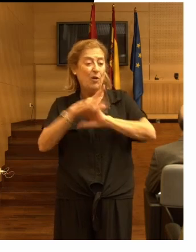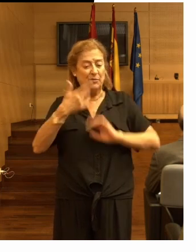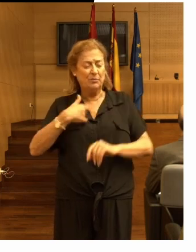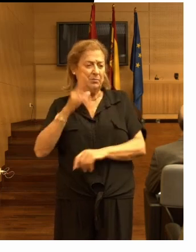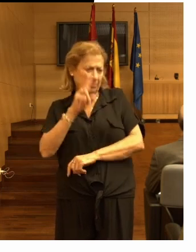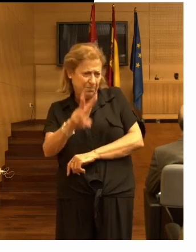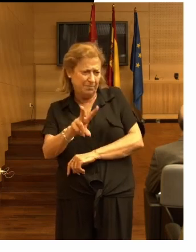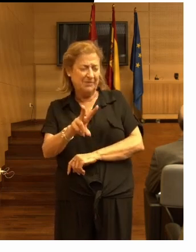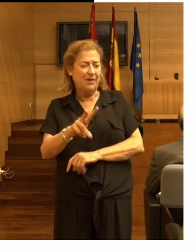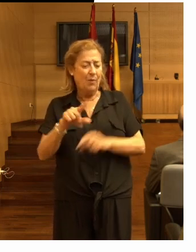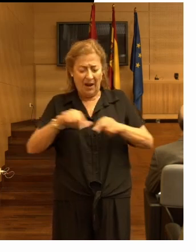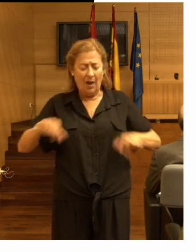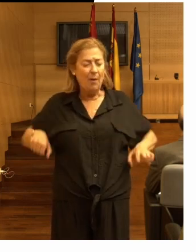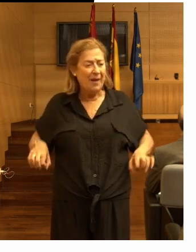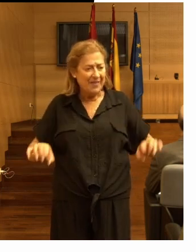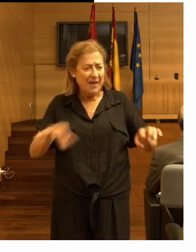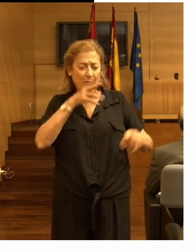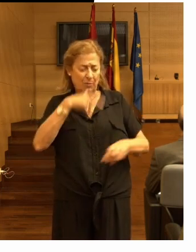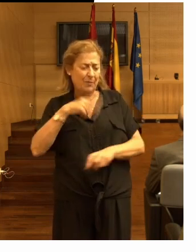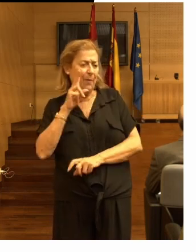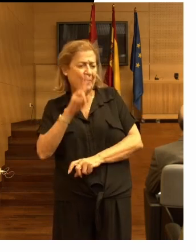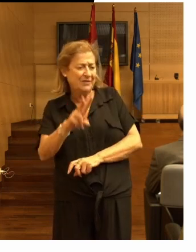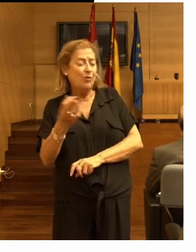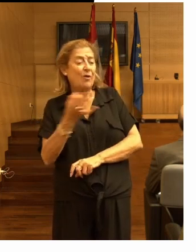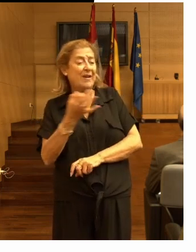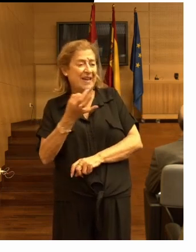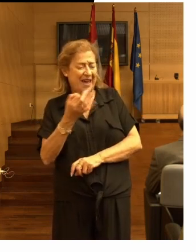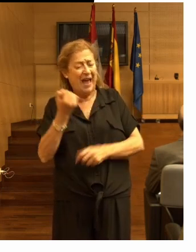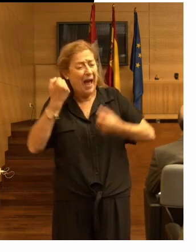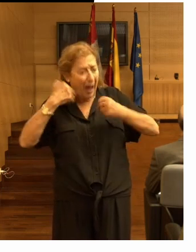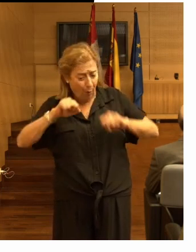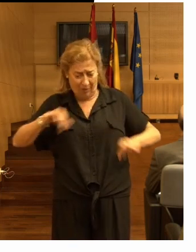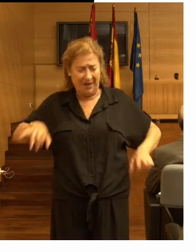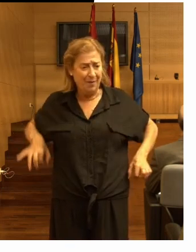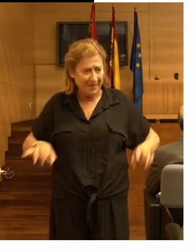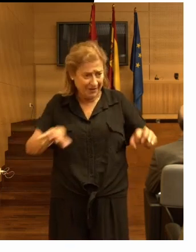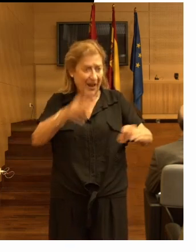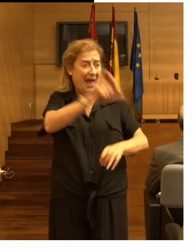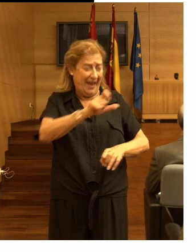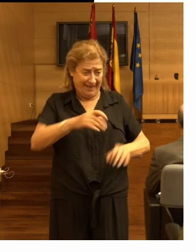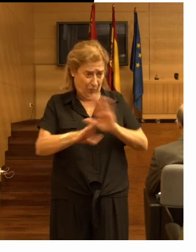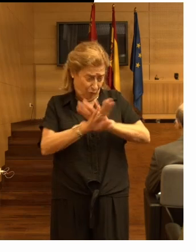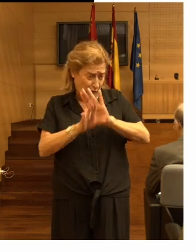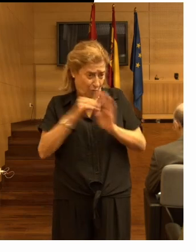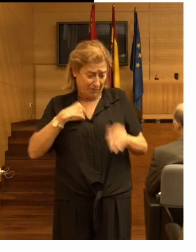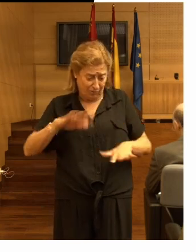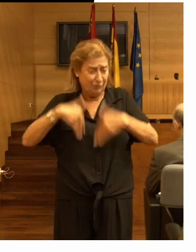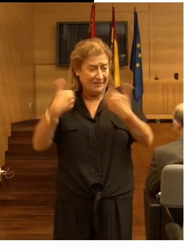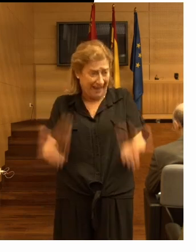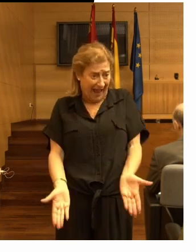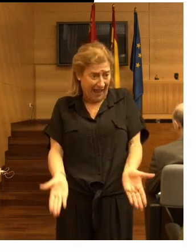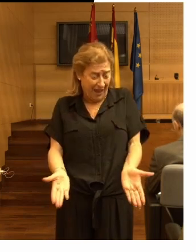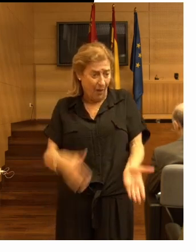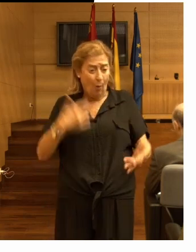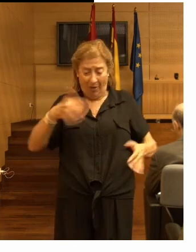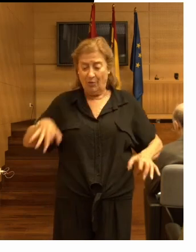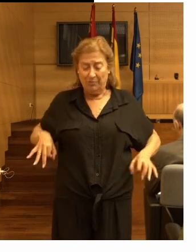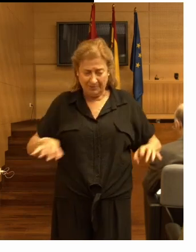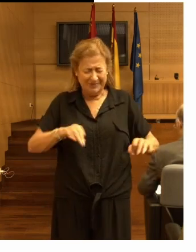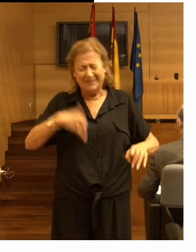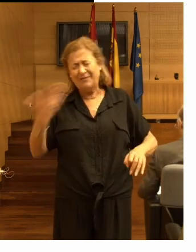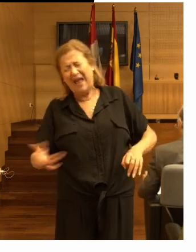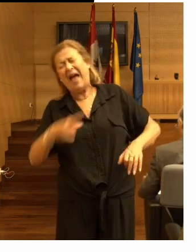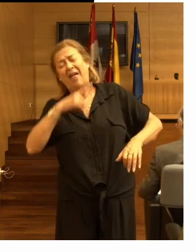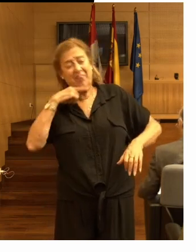los barandales porque nos dimos cuenta de que a pesar de ellos la gente se seguía cayendo cuando estaban puestos y se hacían daño